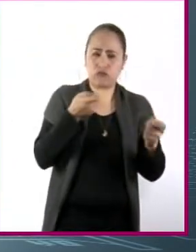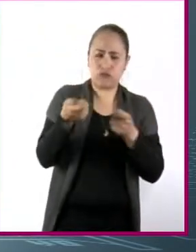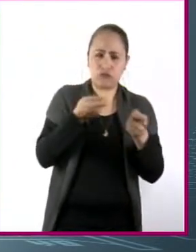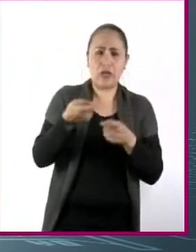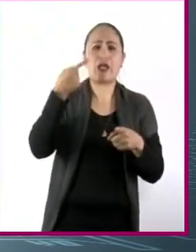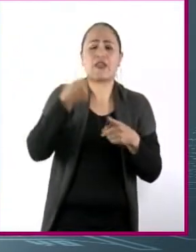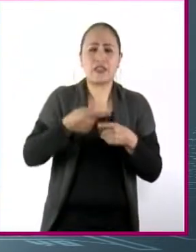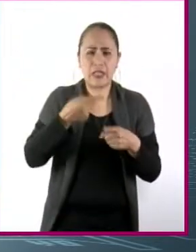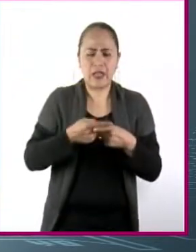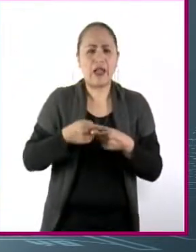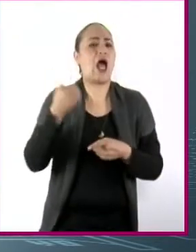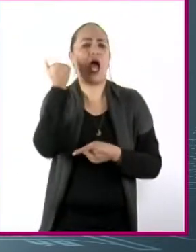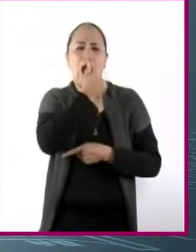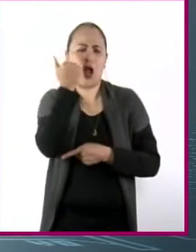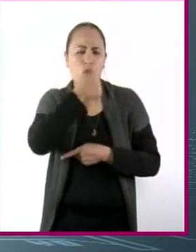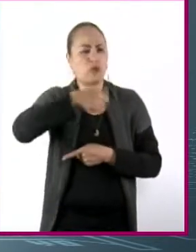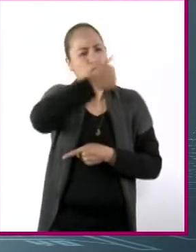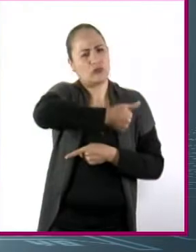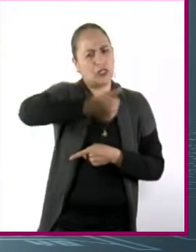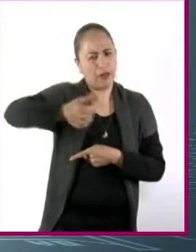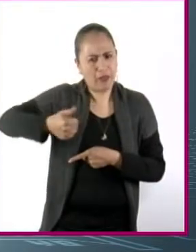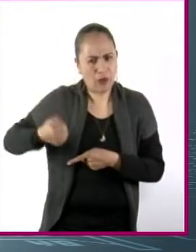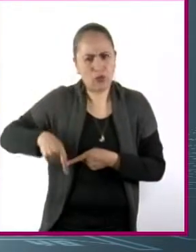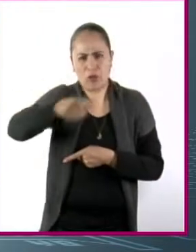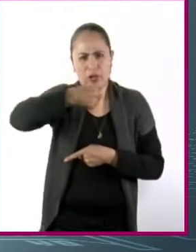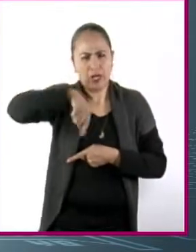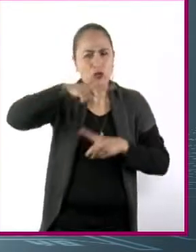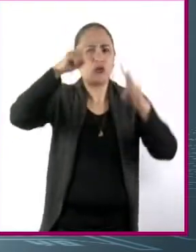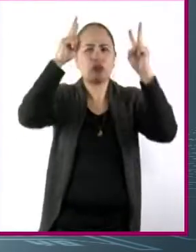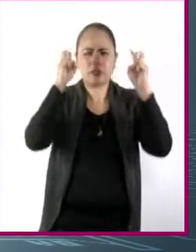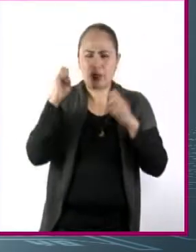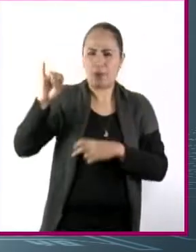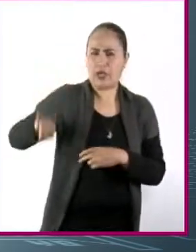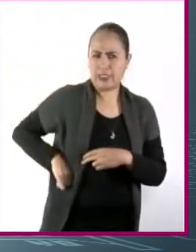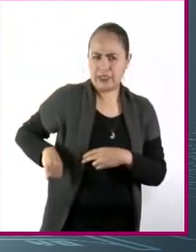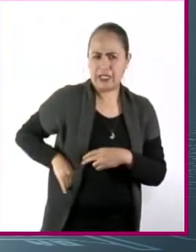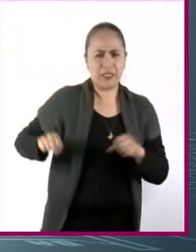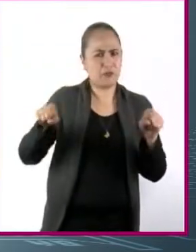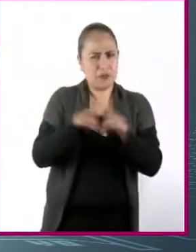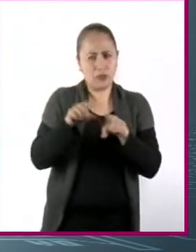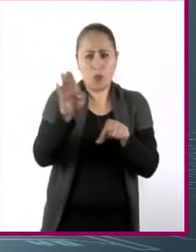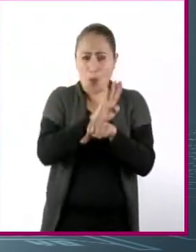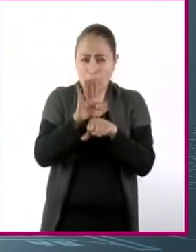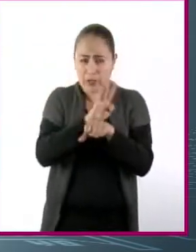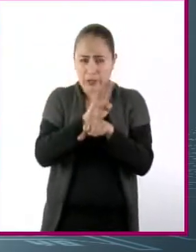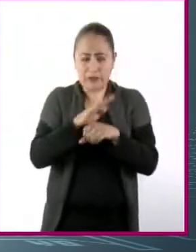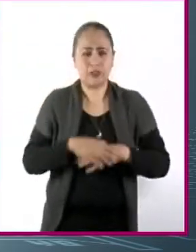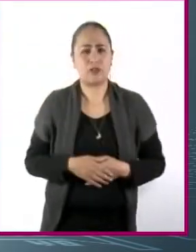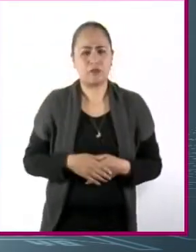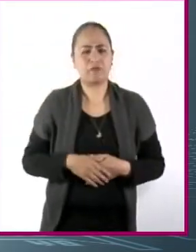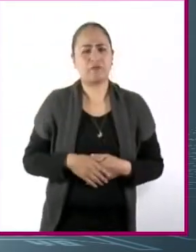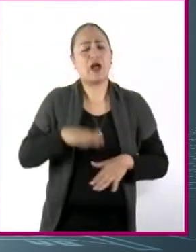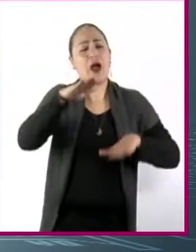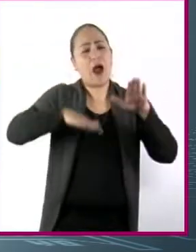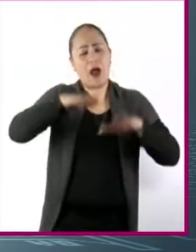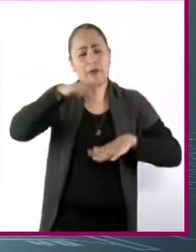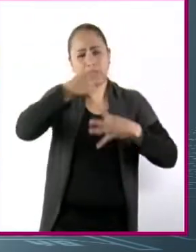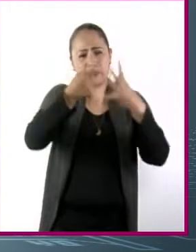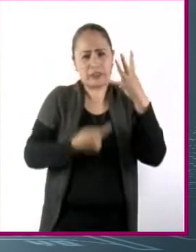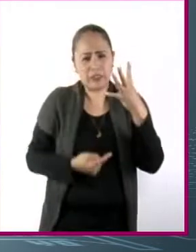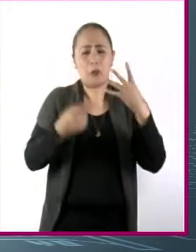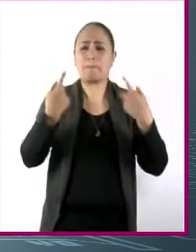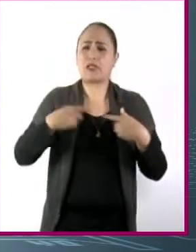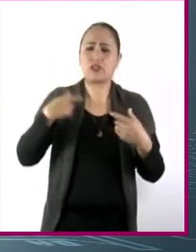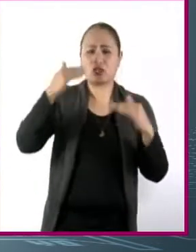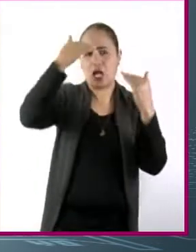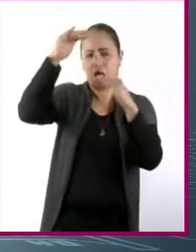las manos de los propios estudiantes para atender sus asuntos de interés y para su beneficio. En ciertos casos, se decide involucrar a